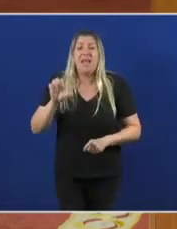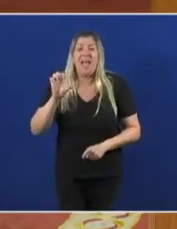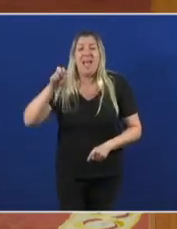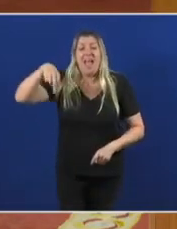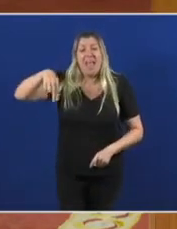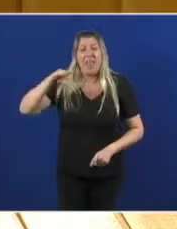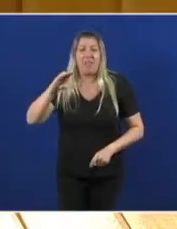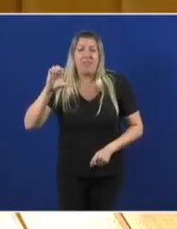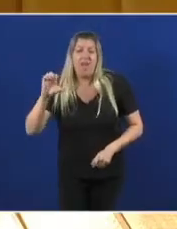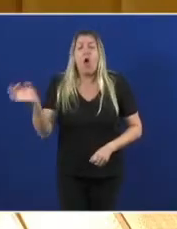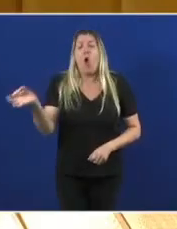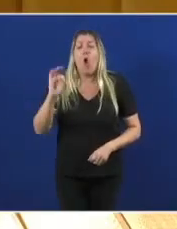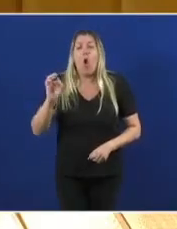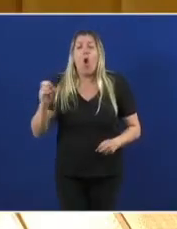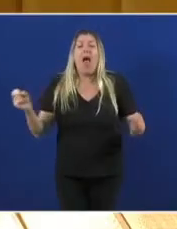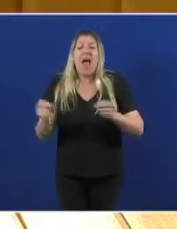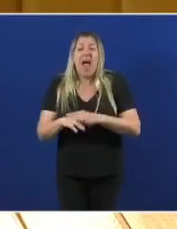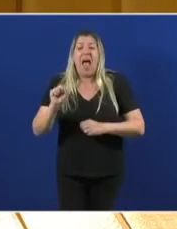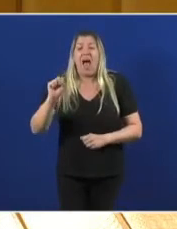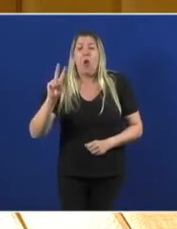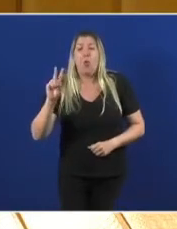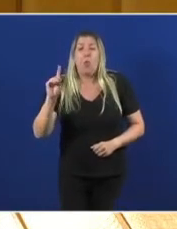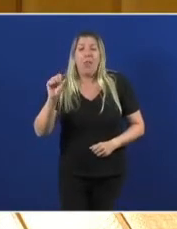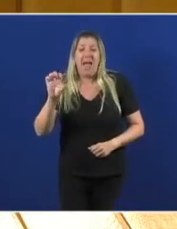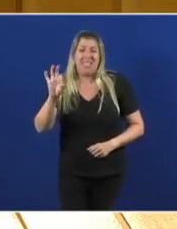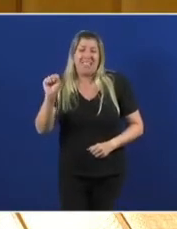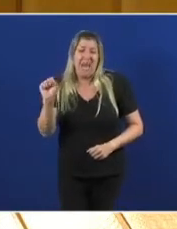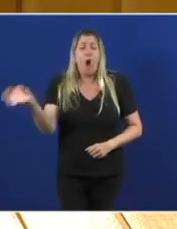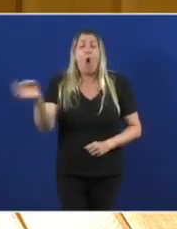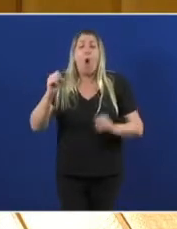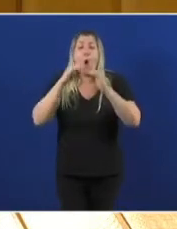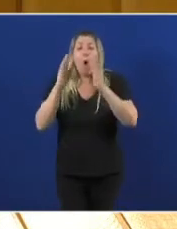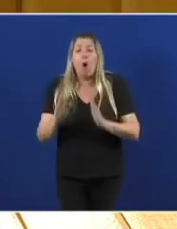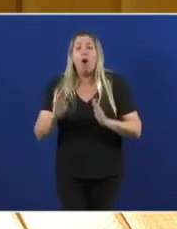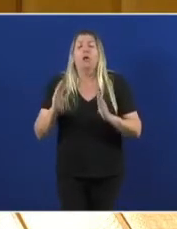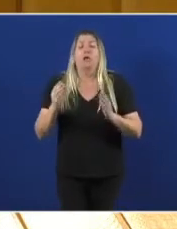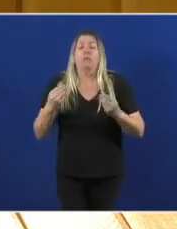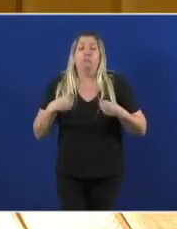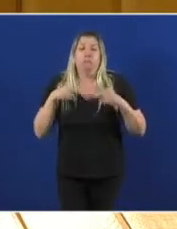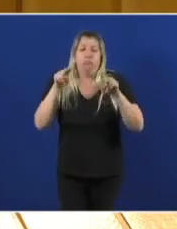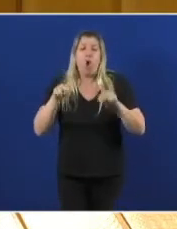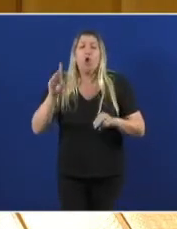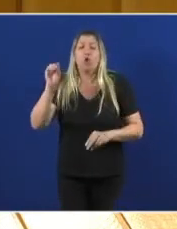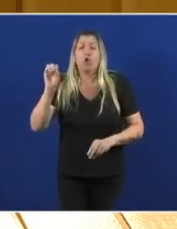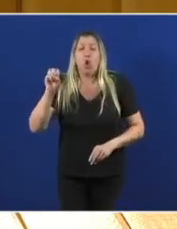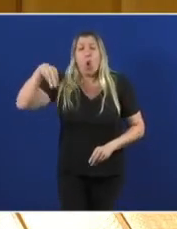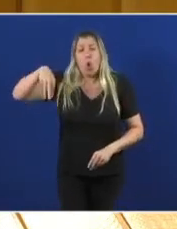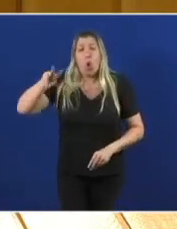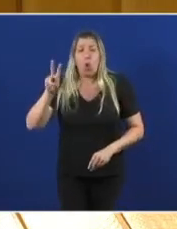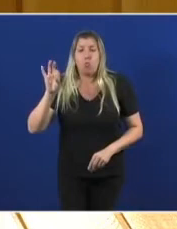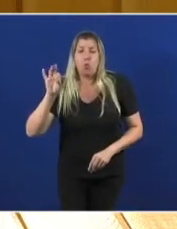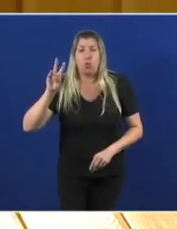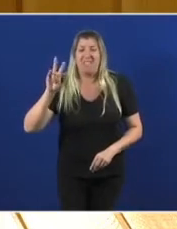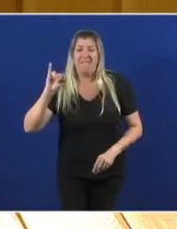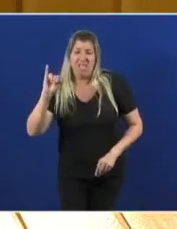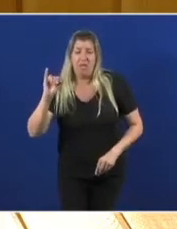Aí está ENCE Como un exemplo De como pon por diante Os intereses dos lobbies económicos